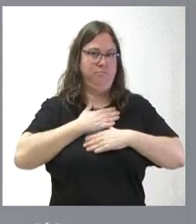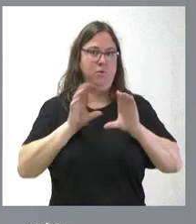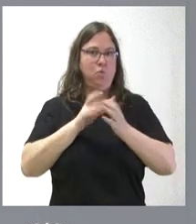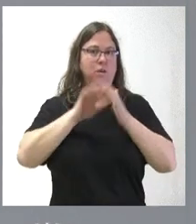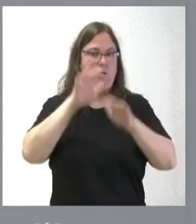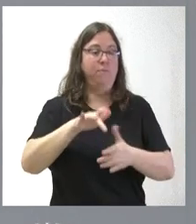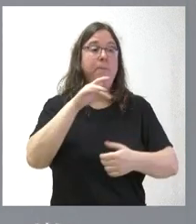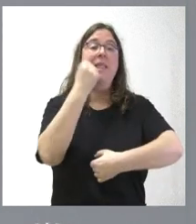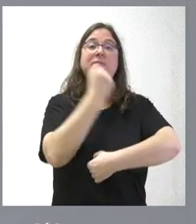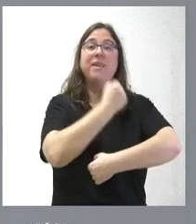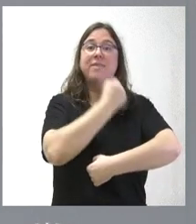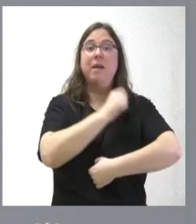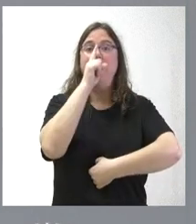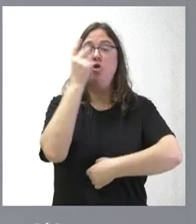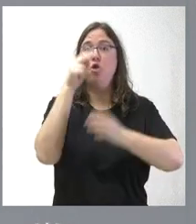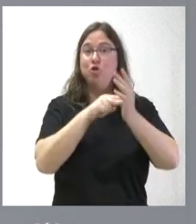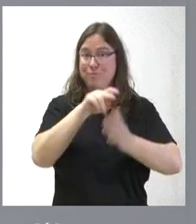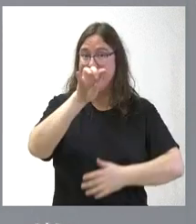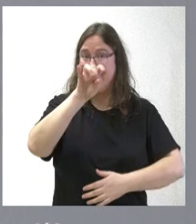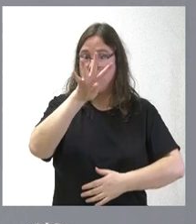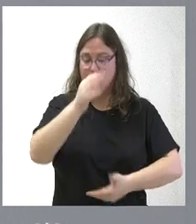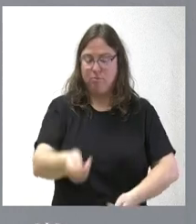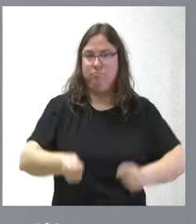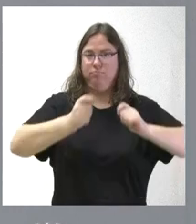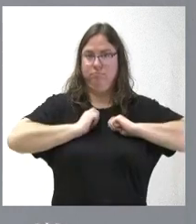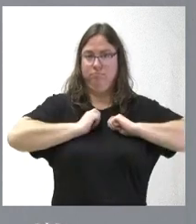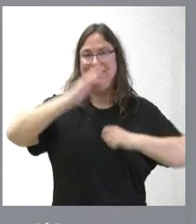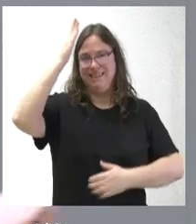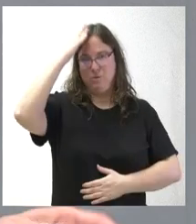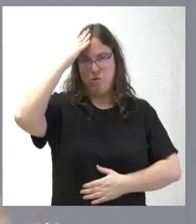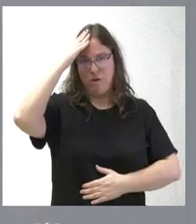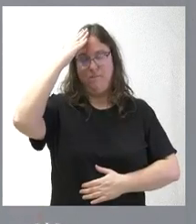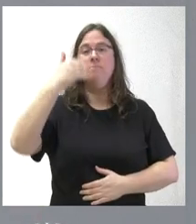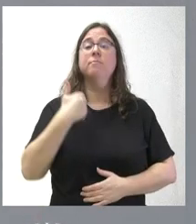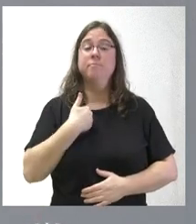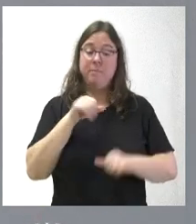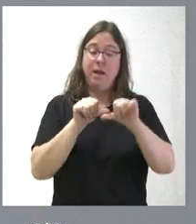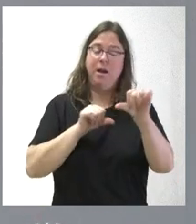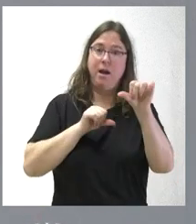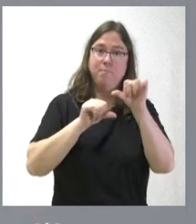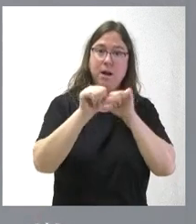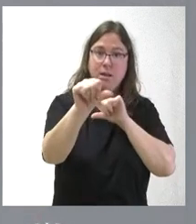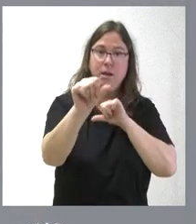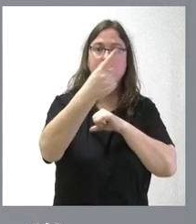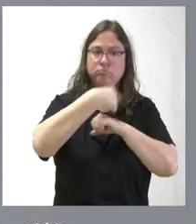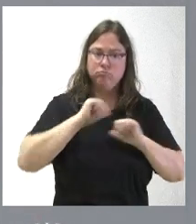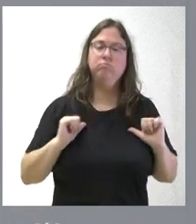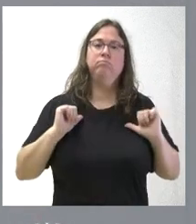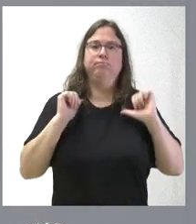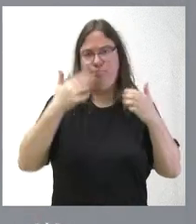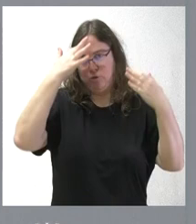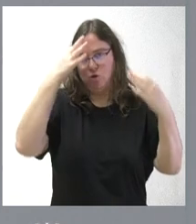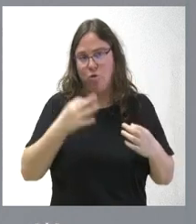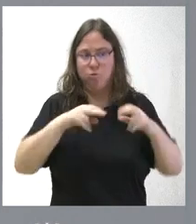asumió en diciembre del año 2014 esta titularidad. Nosotros, desde ese momento, lógicamente, comenzamos a